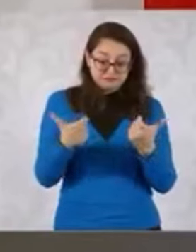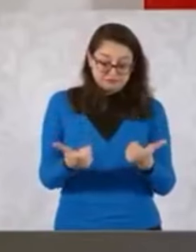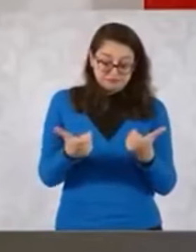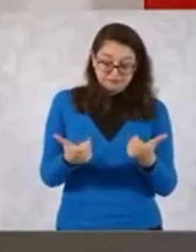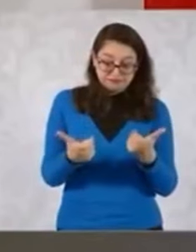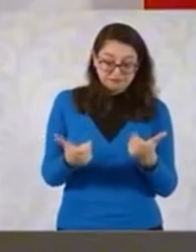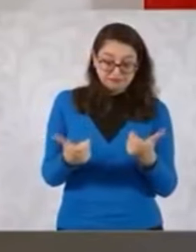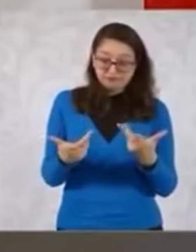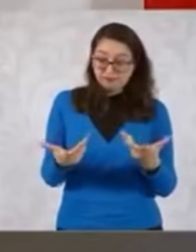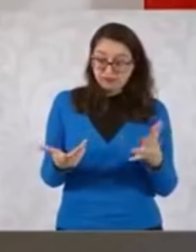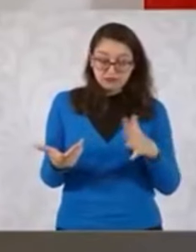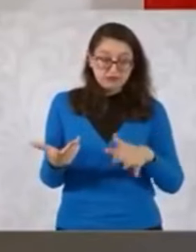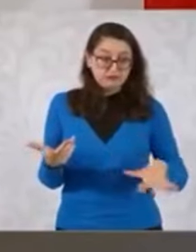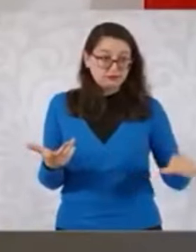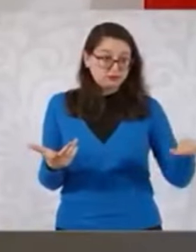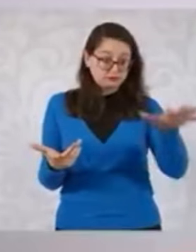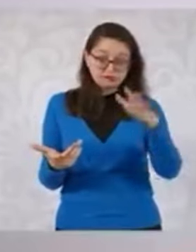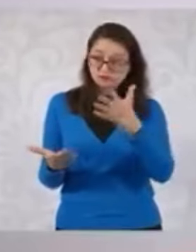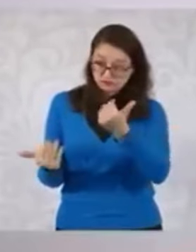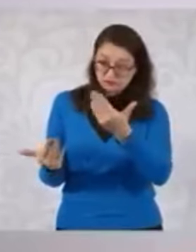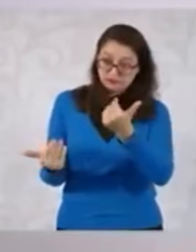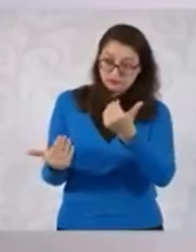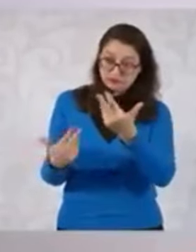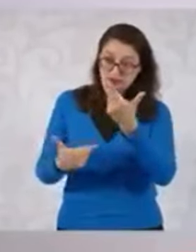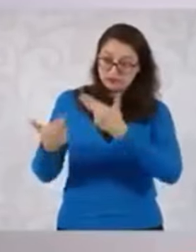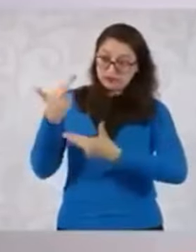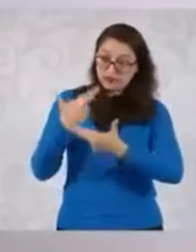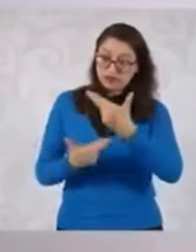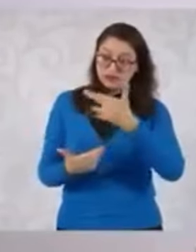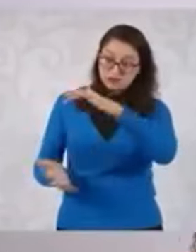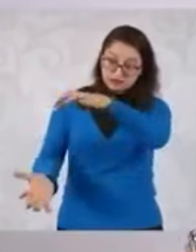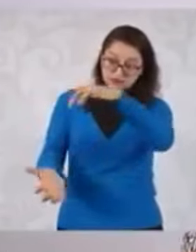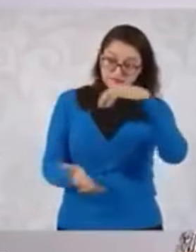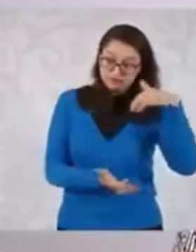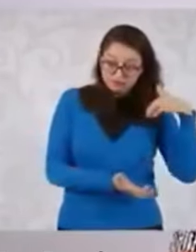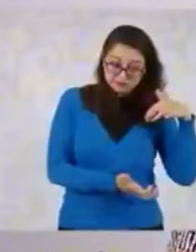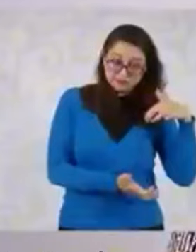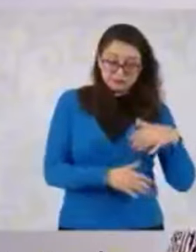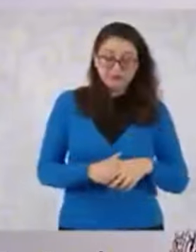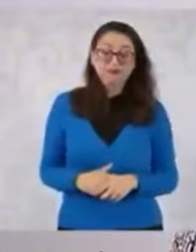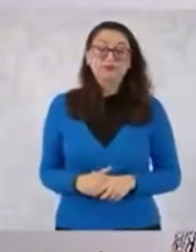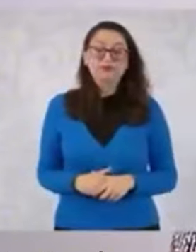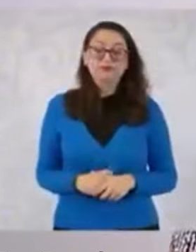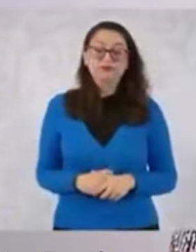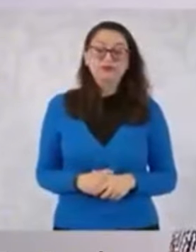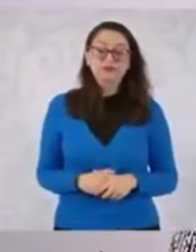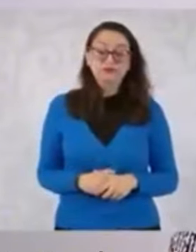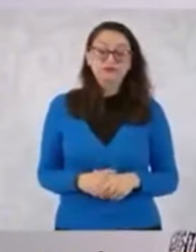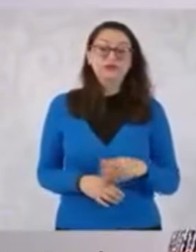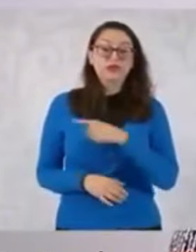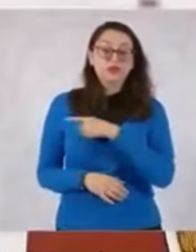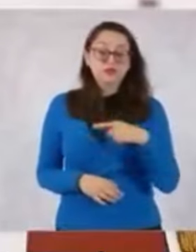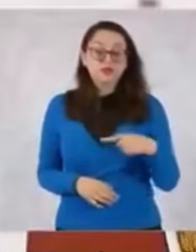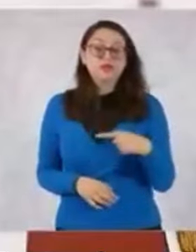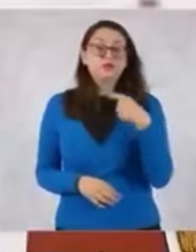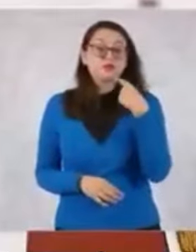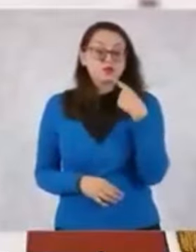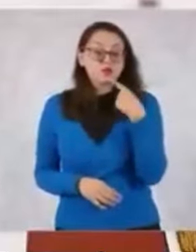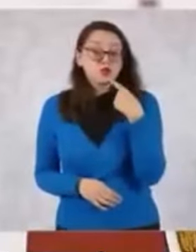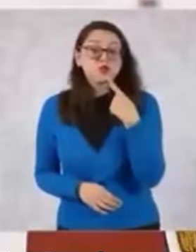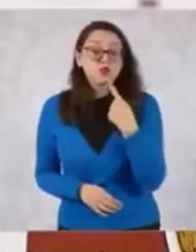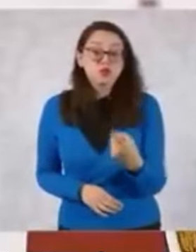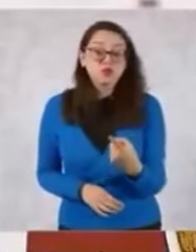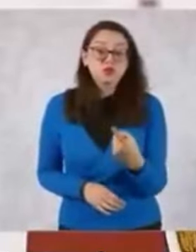actualmente litiga el gobierno mexicano en Estados Unidos. Decir, subrayar que